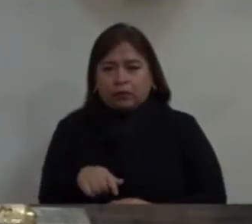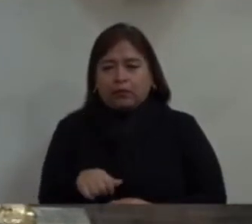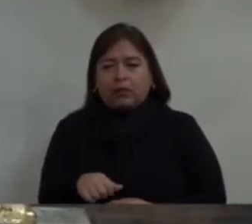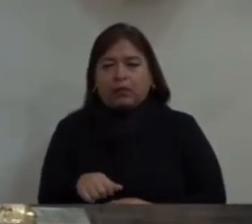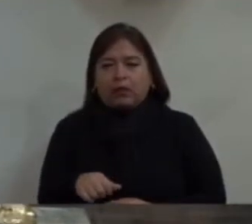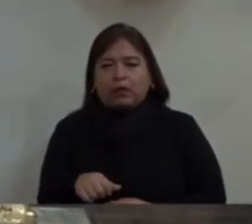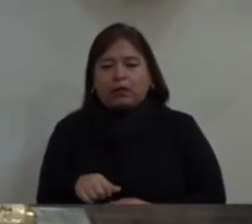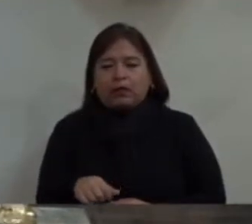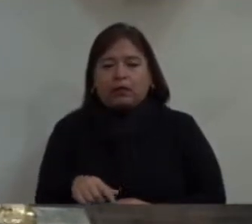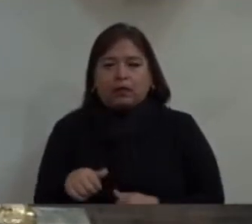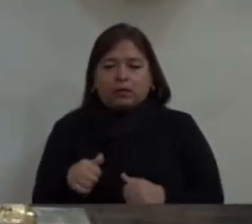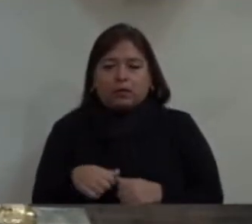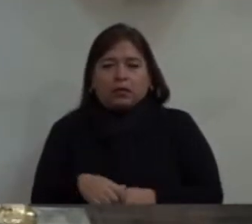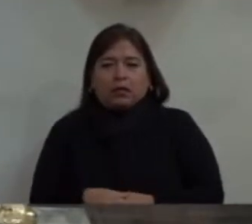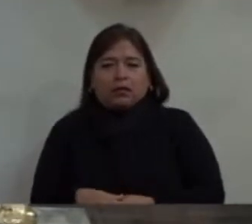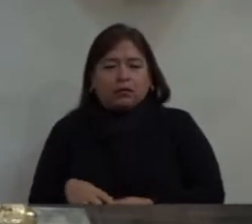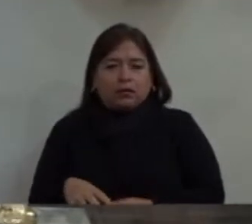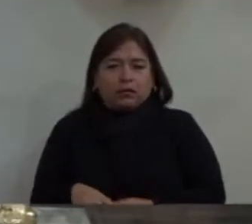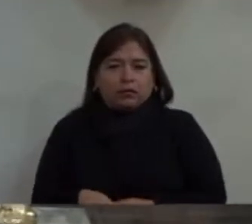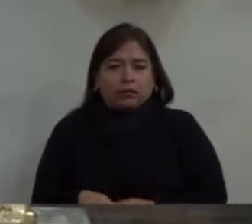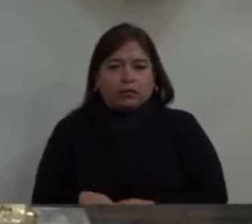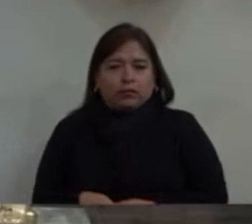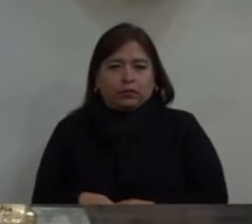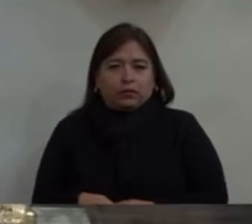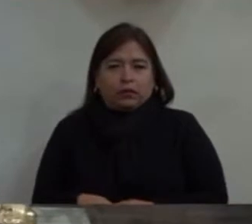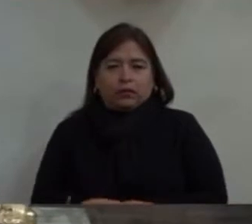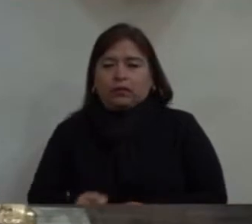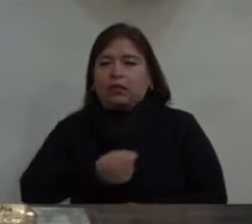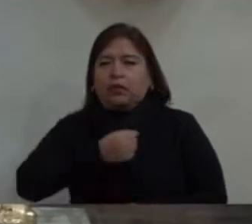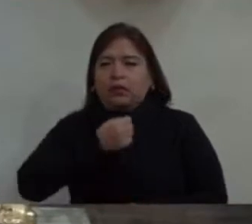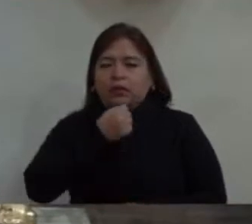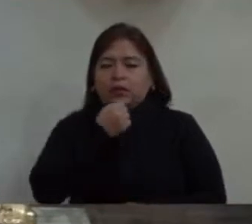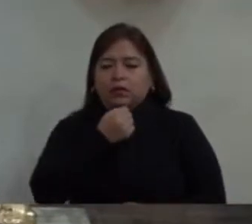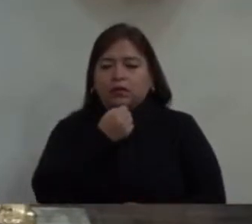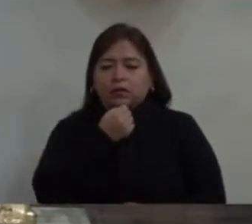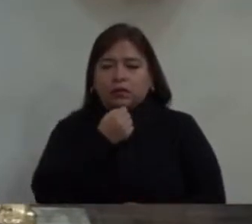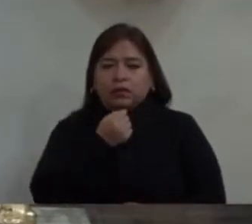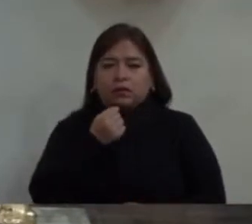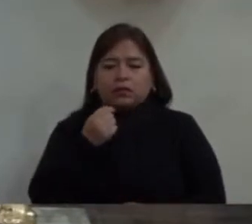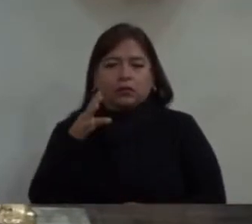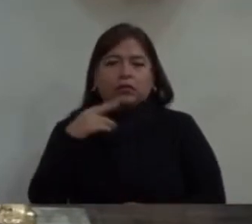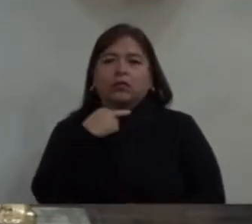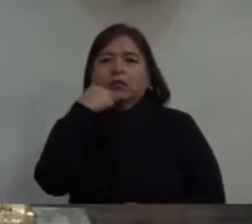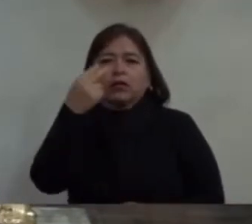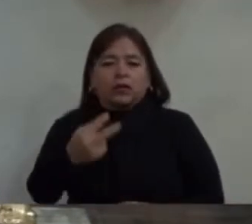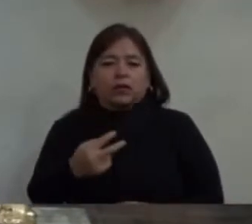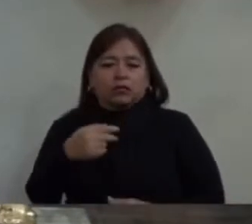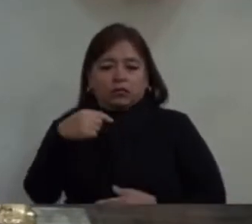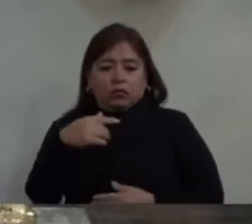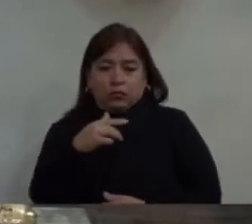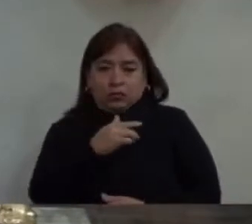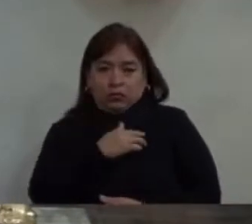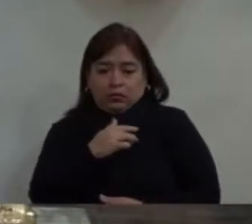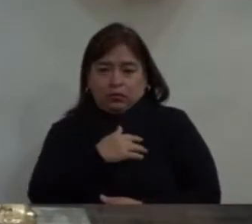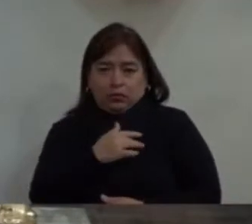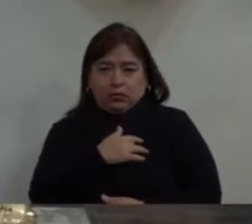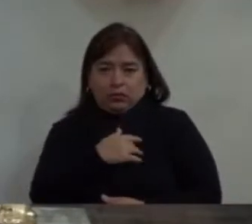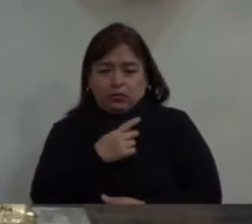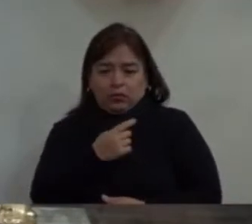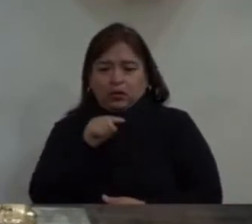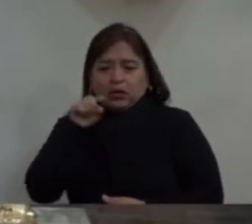niños, pero una voz en nuestro interior que nos decía, Tú eres